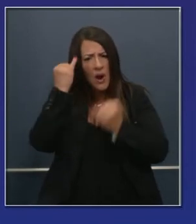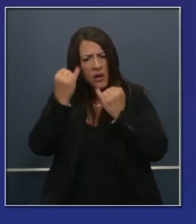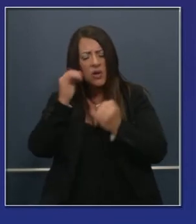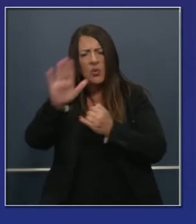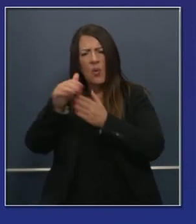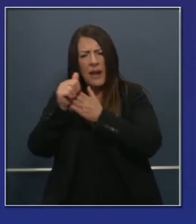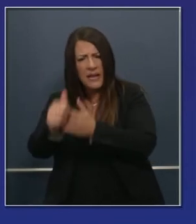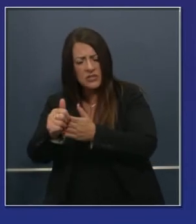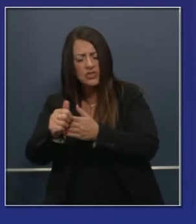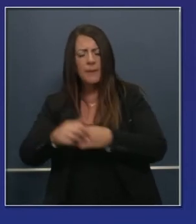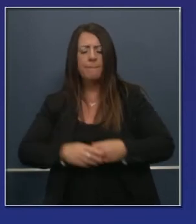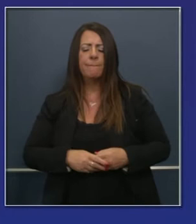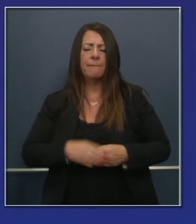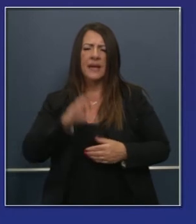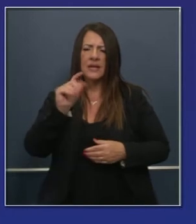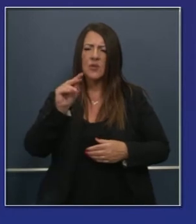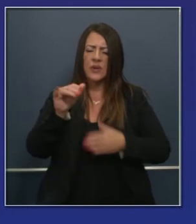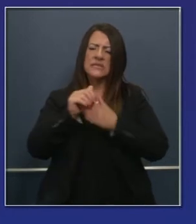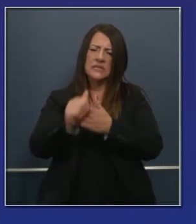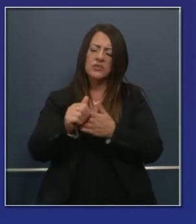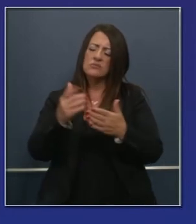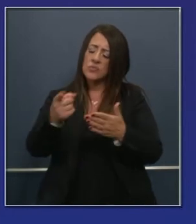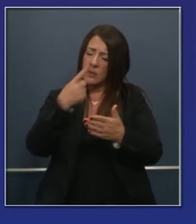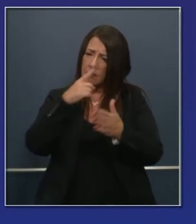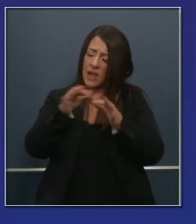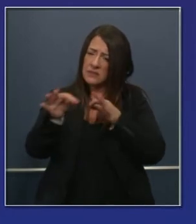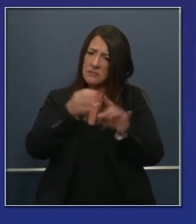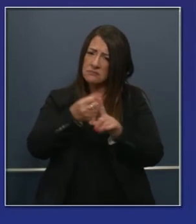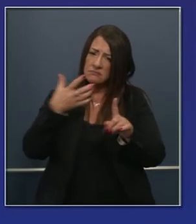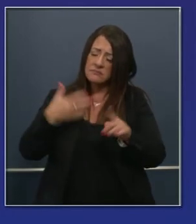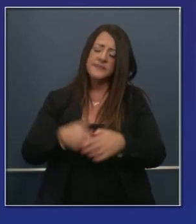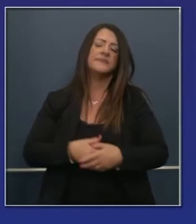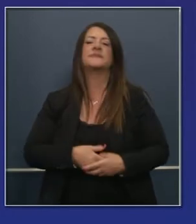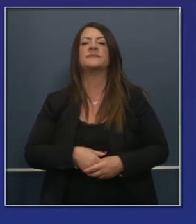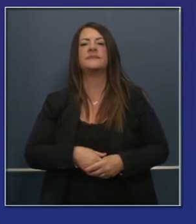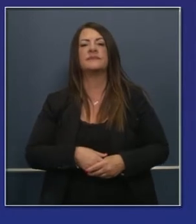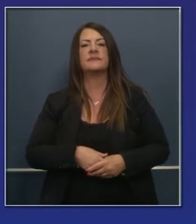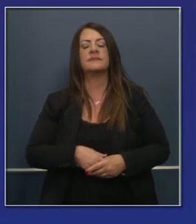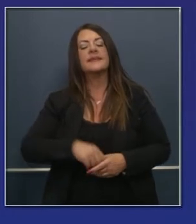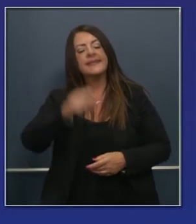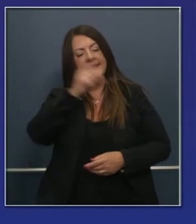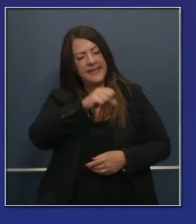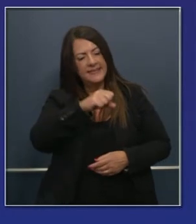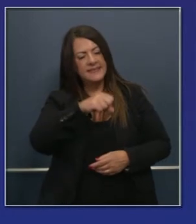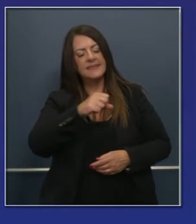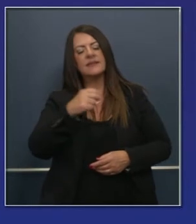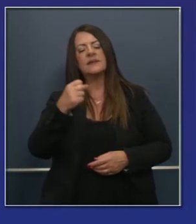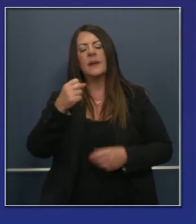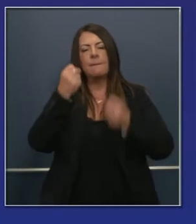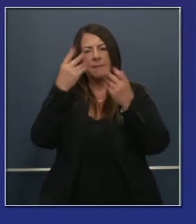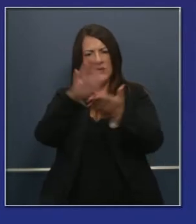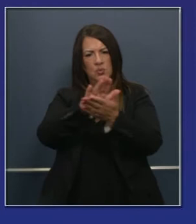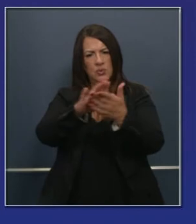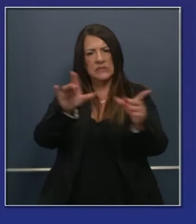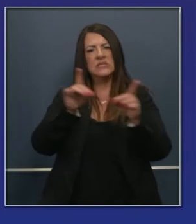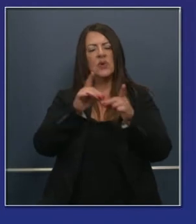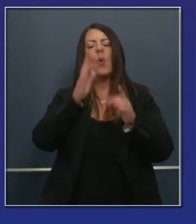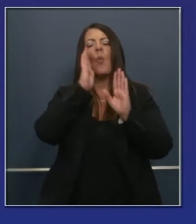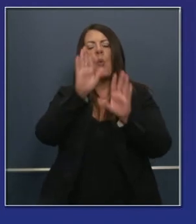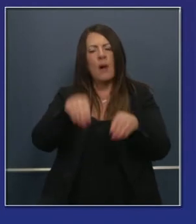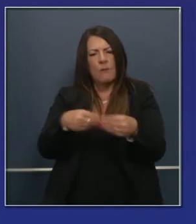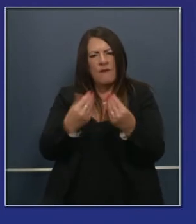a través de su liderazgo, el de Tony Thurman. Por favor. Claro. Muchos distritos están